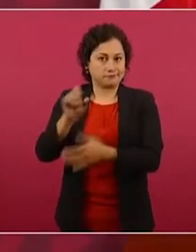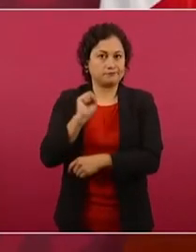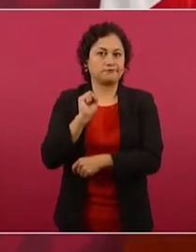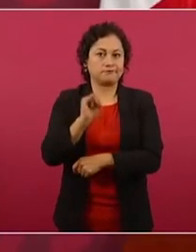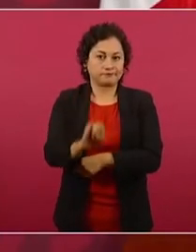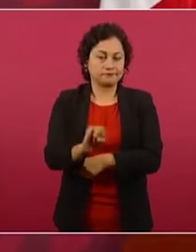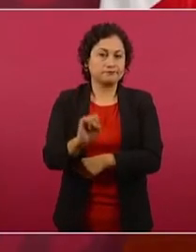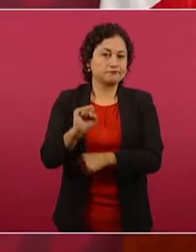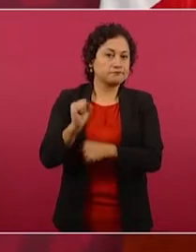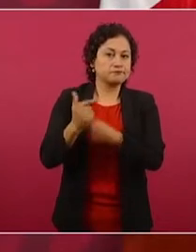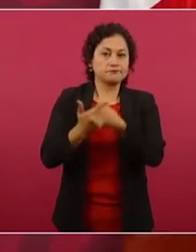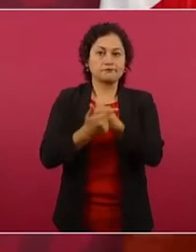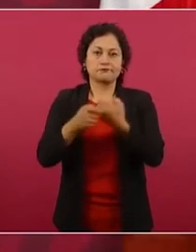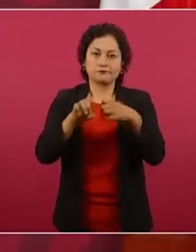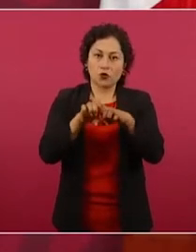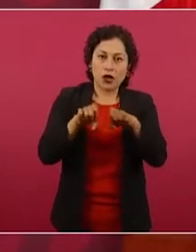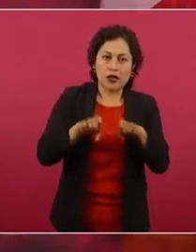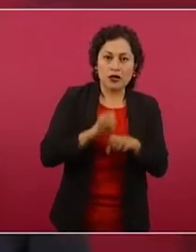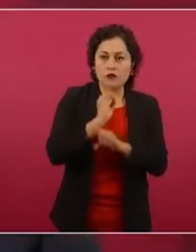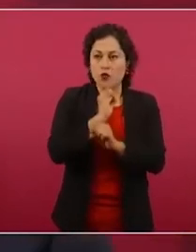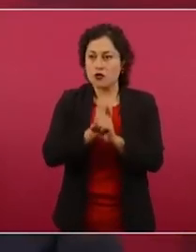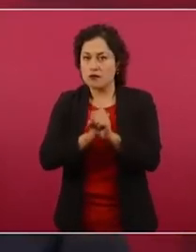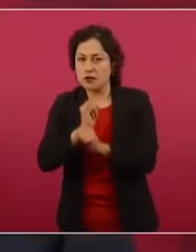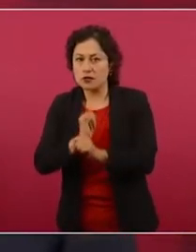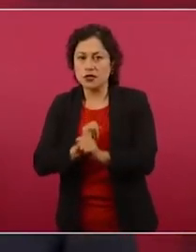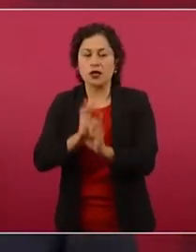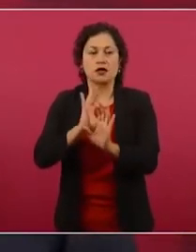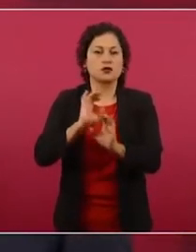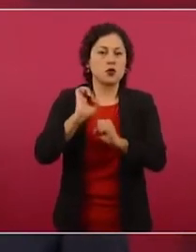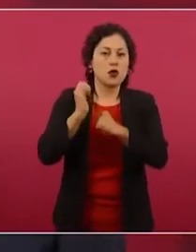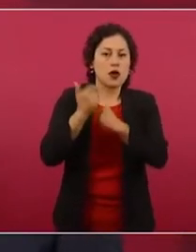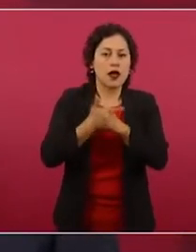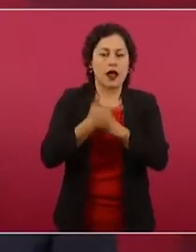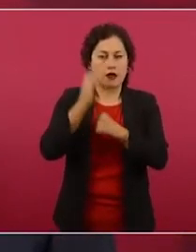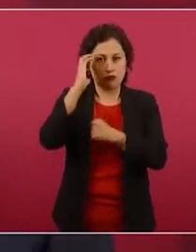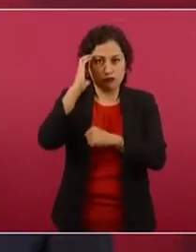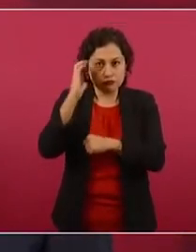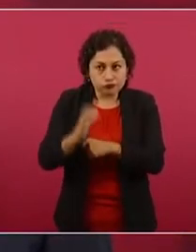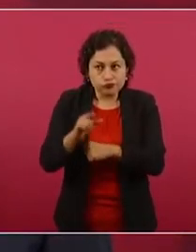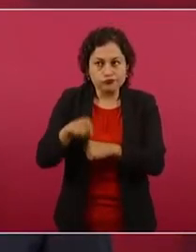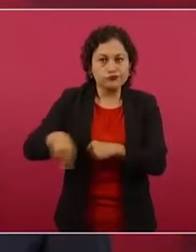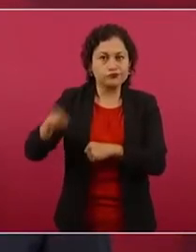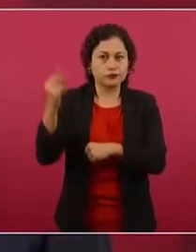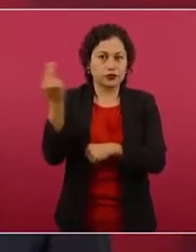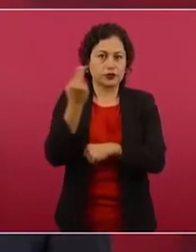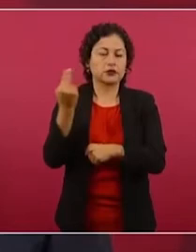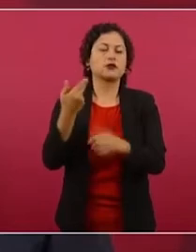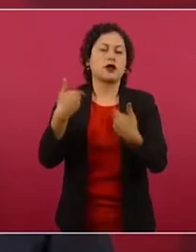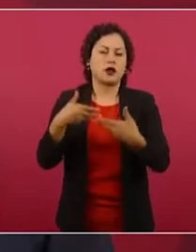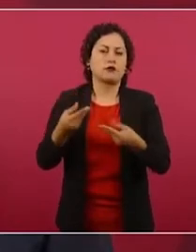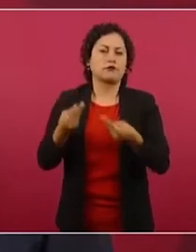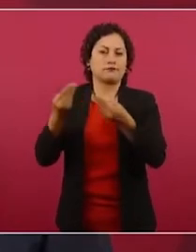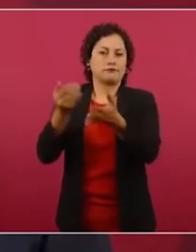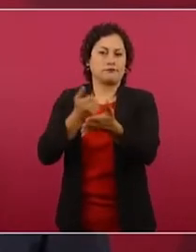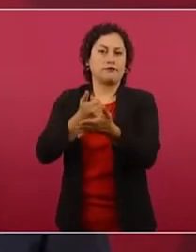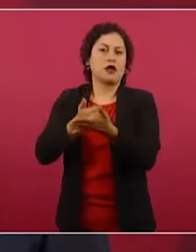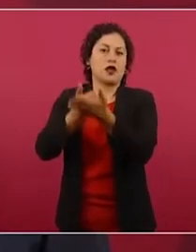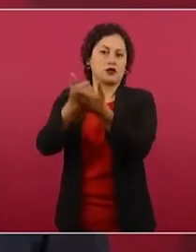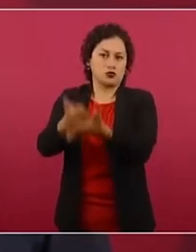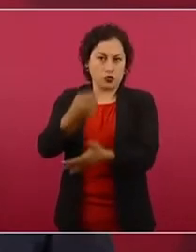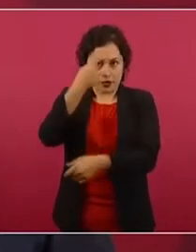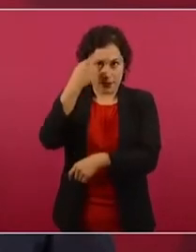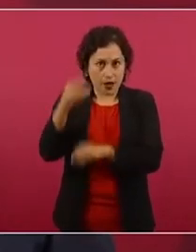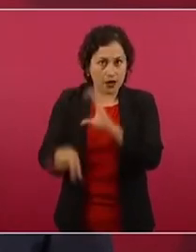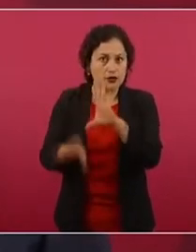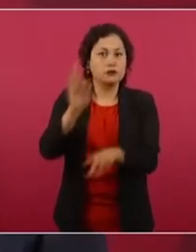de inteligencia o de investigación criminal que pueda arrojar resultados muy pronto. Evidentemente es un hecho